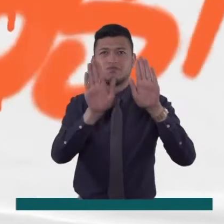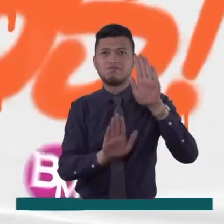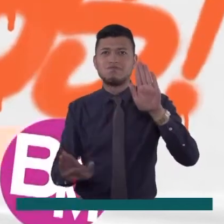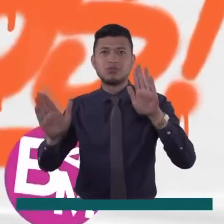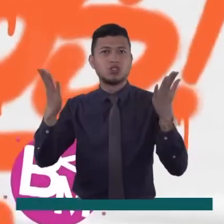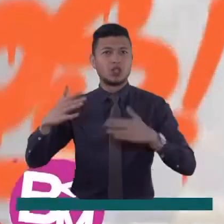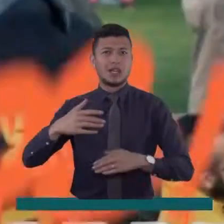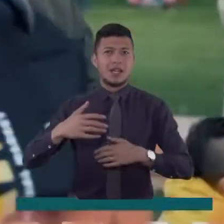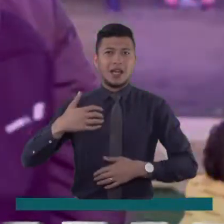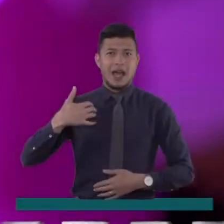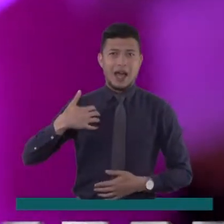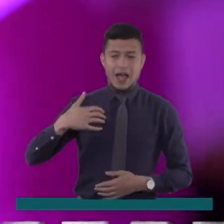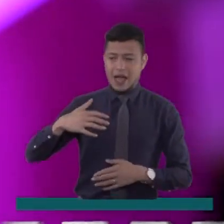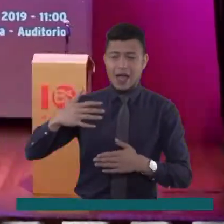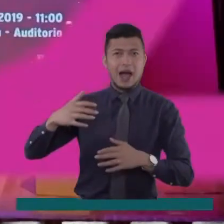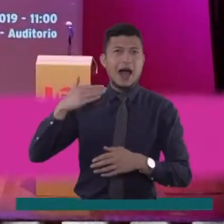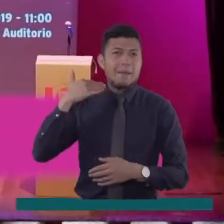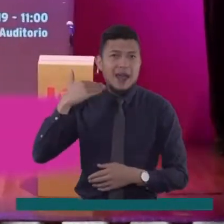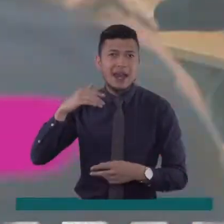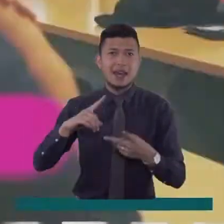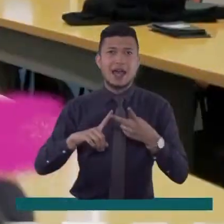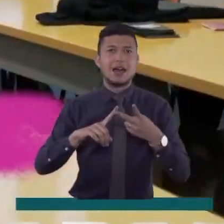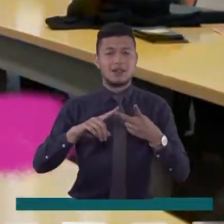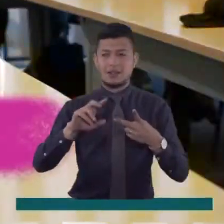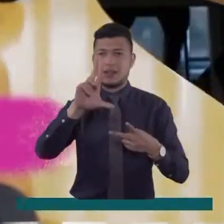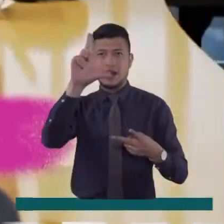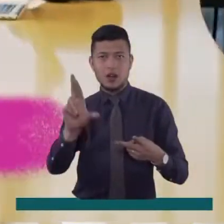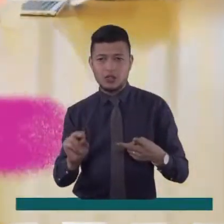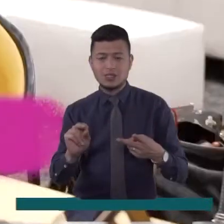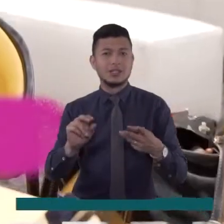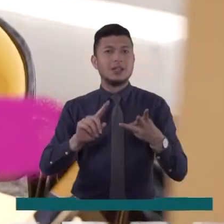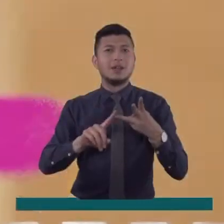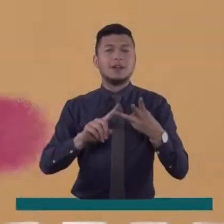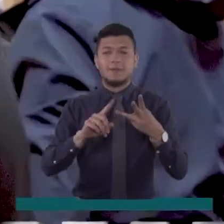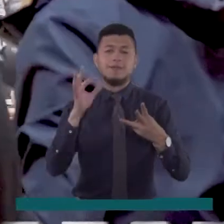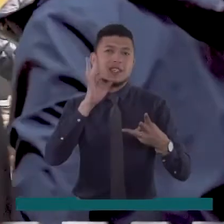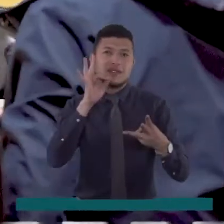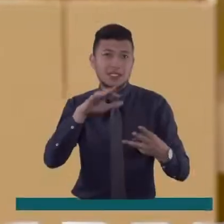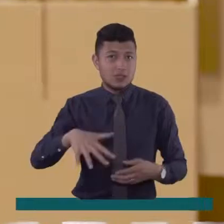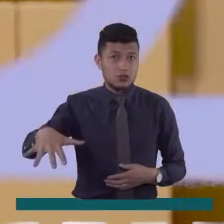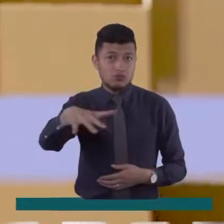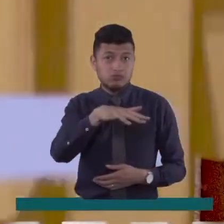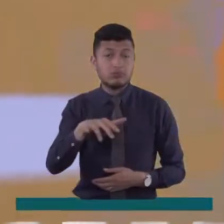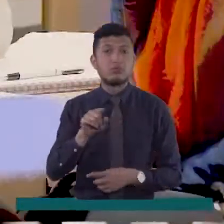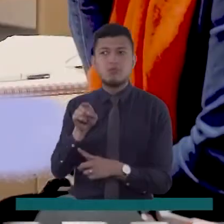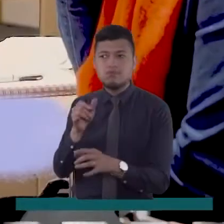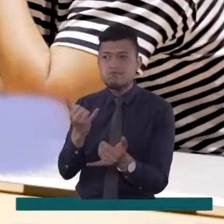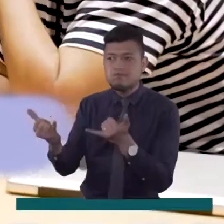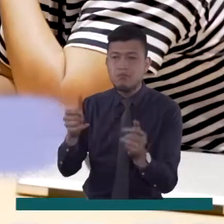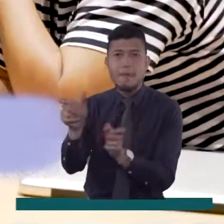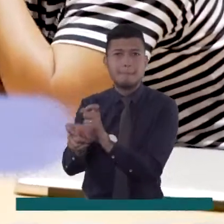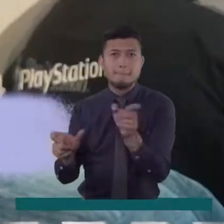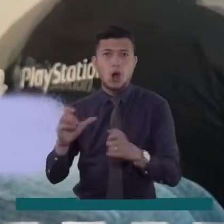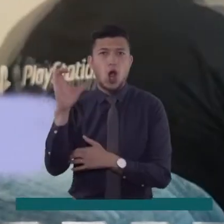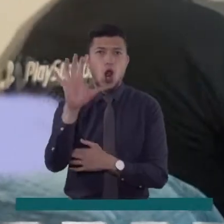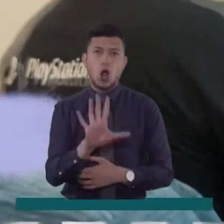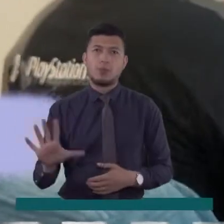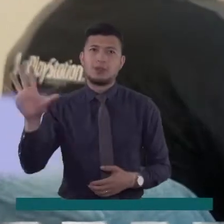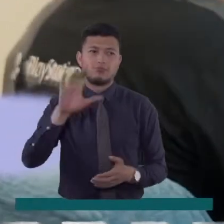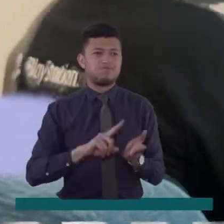desarrollando en Armenia, Río Hacha y Villavicencio, resaltando la creatividad que desbordan en las regiones de Colombia.